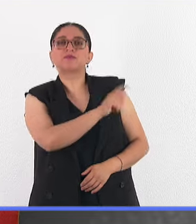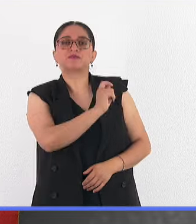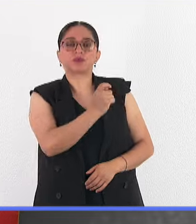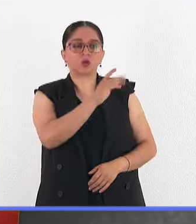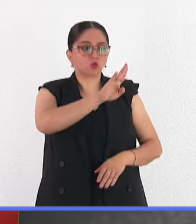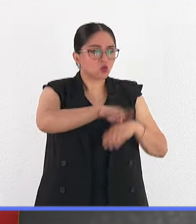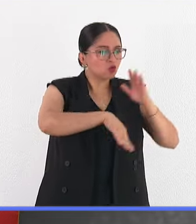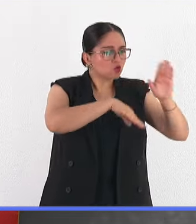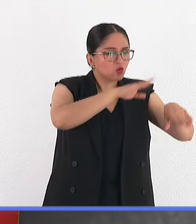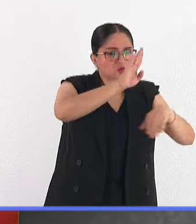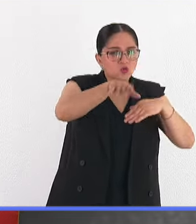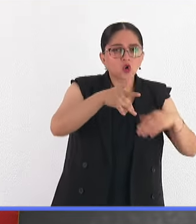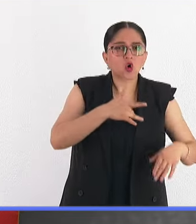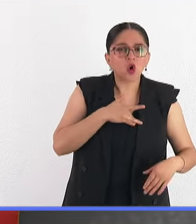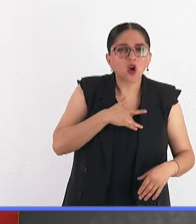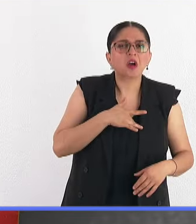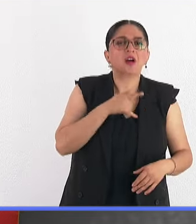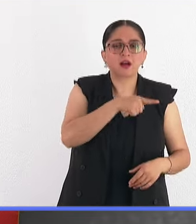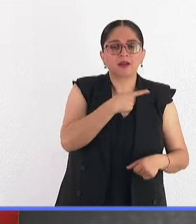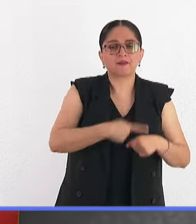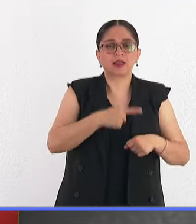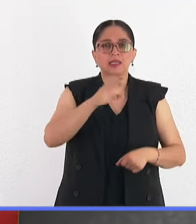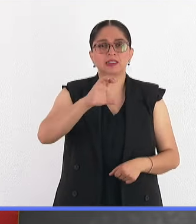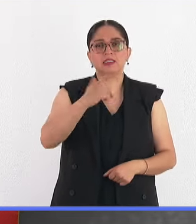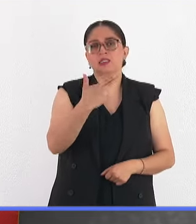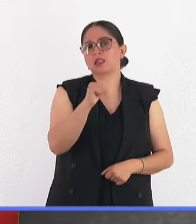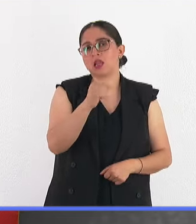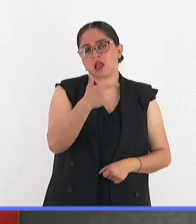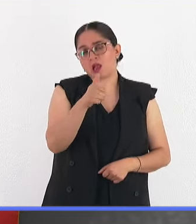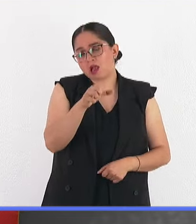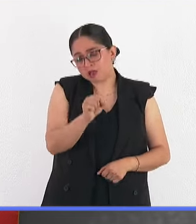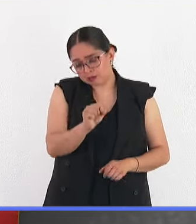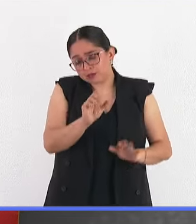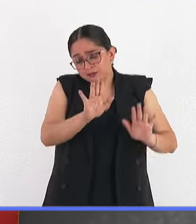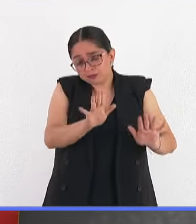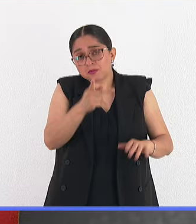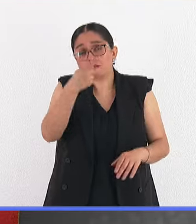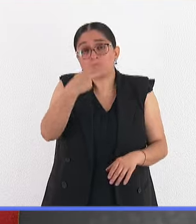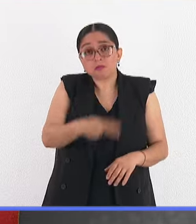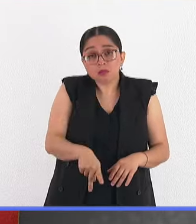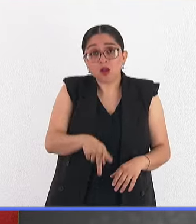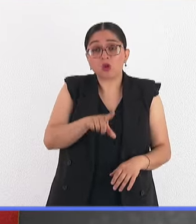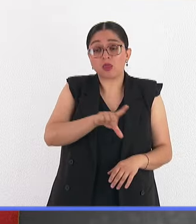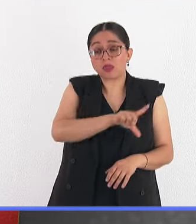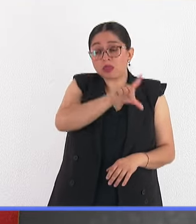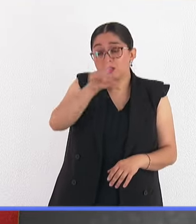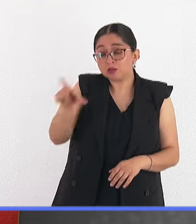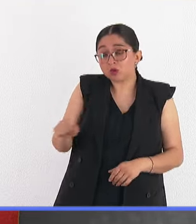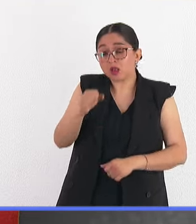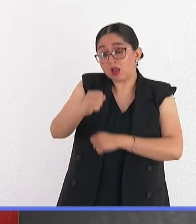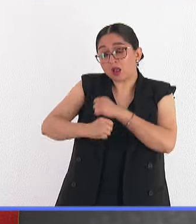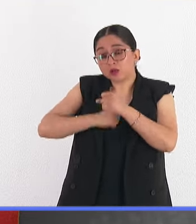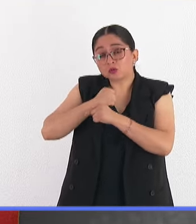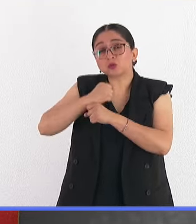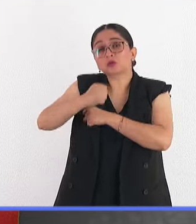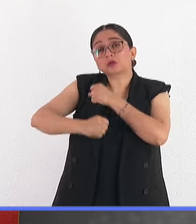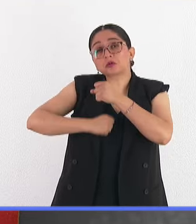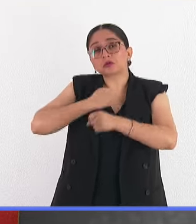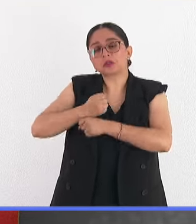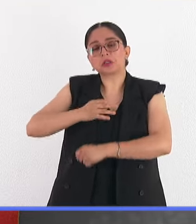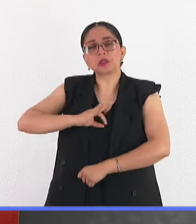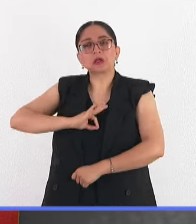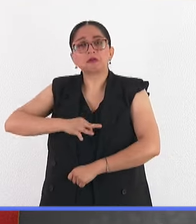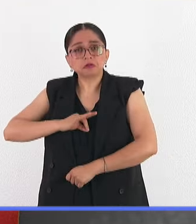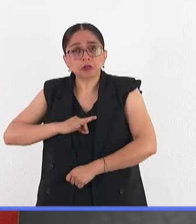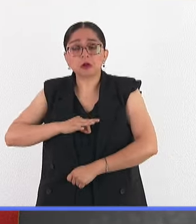esta enfermedad. Pero el problema es que una enfermedad que se presenta tantos años después de que se inició la infección, pues ni el paciente